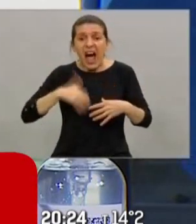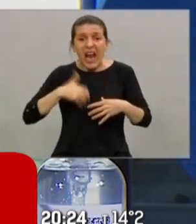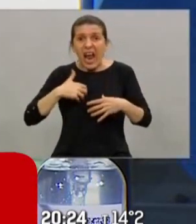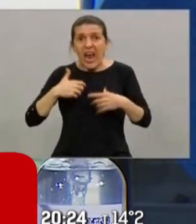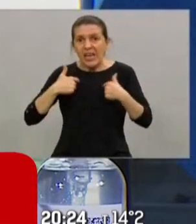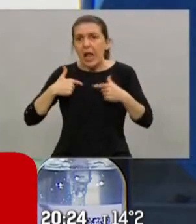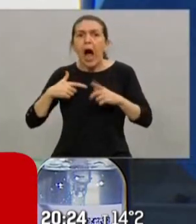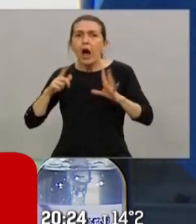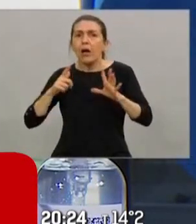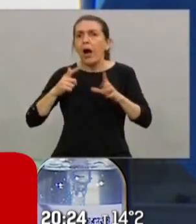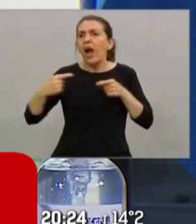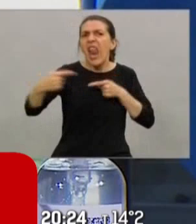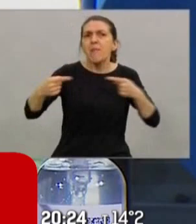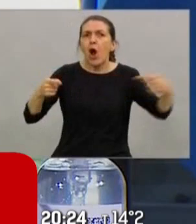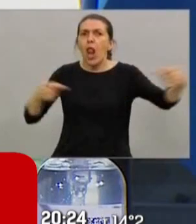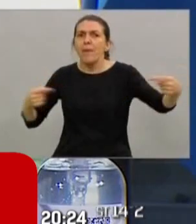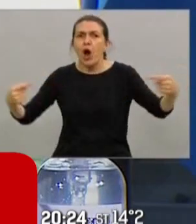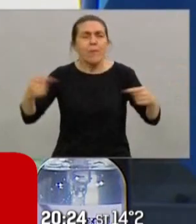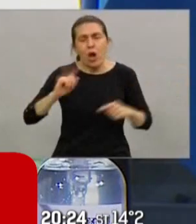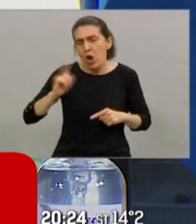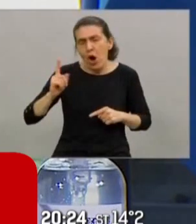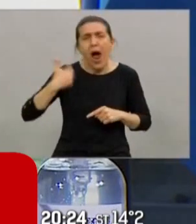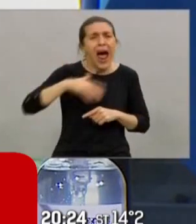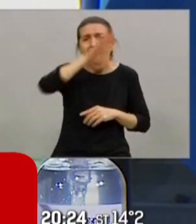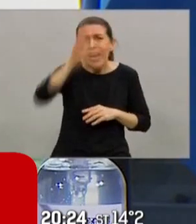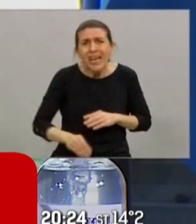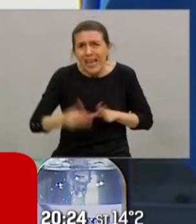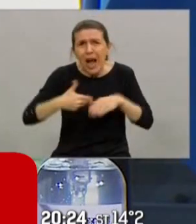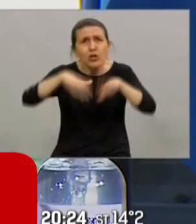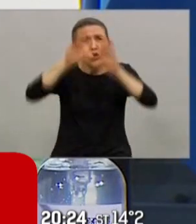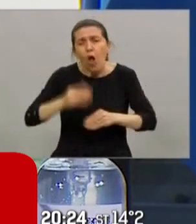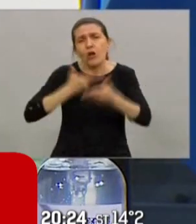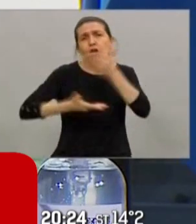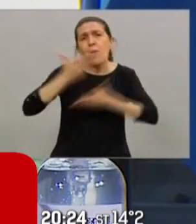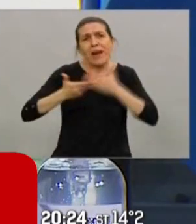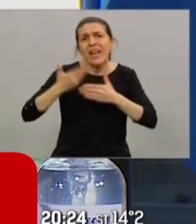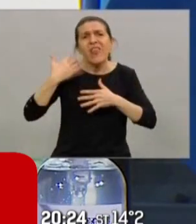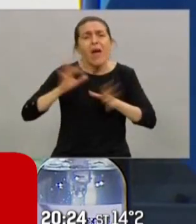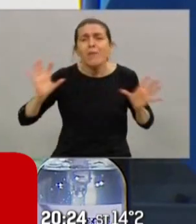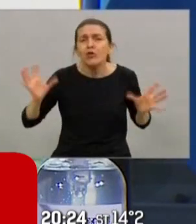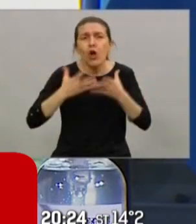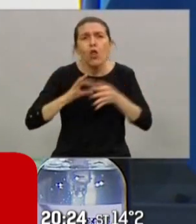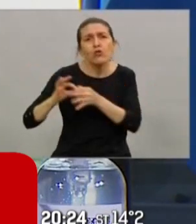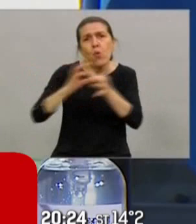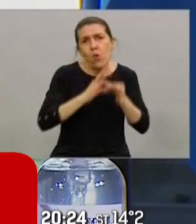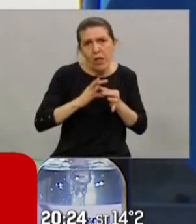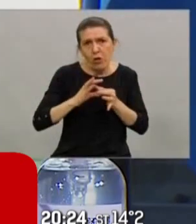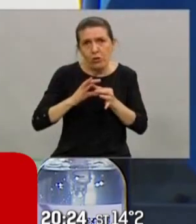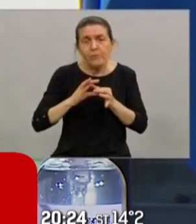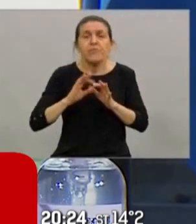de los otros a mí no me convence hay una argentina que es de todos y esa argentina la tenemos que construir entre todos